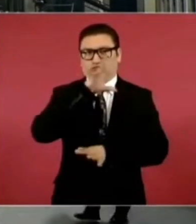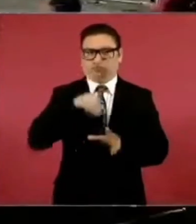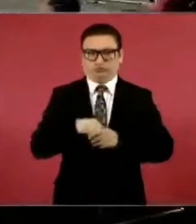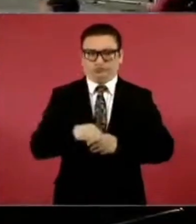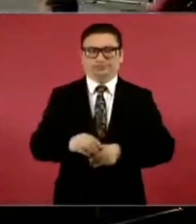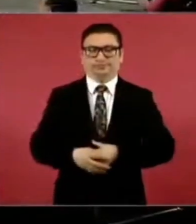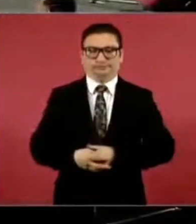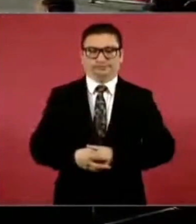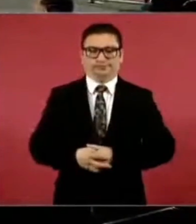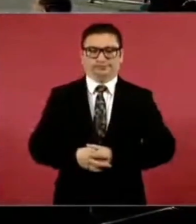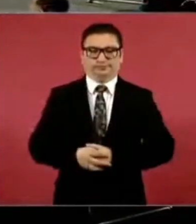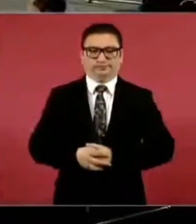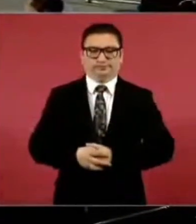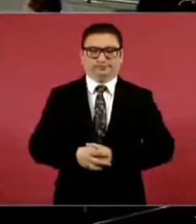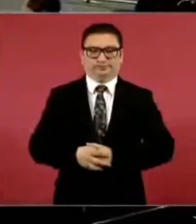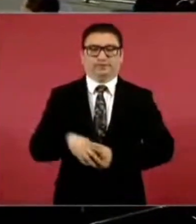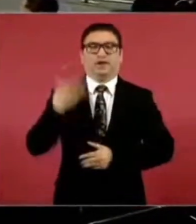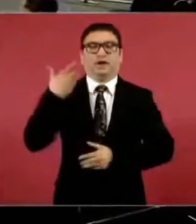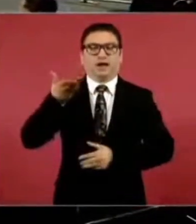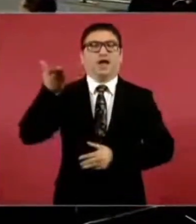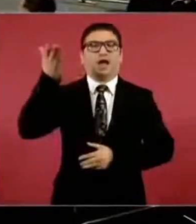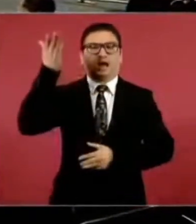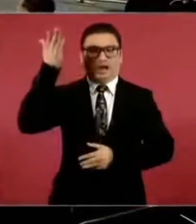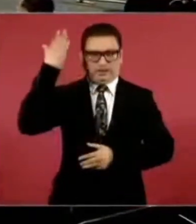que se tenían antes,